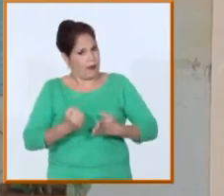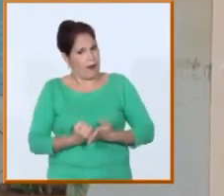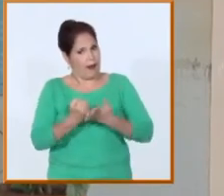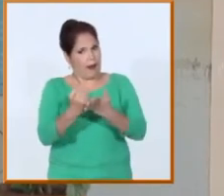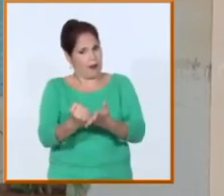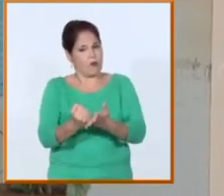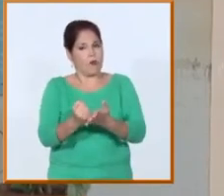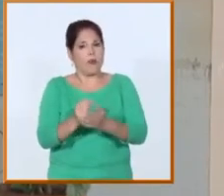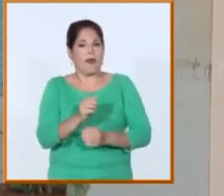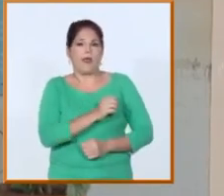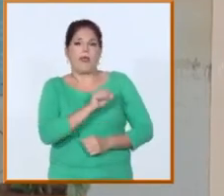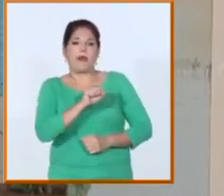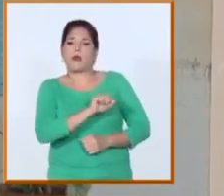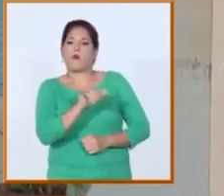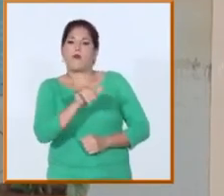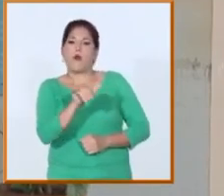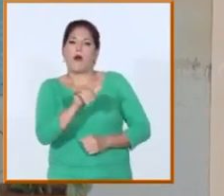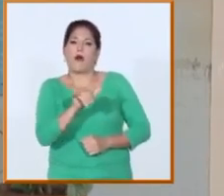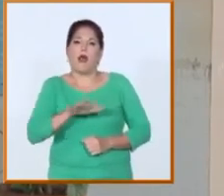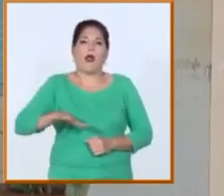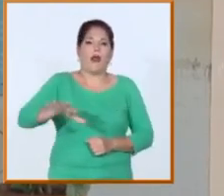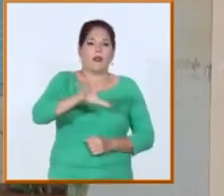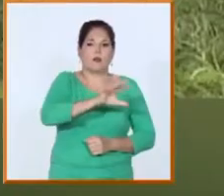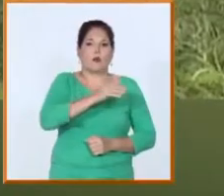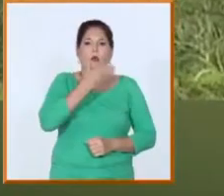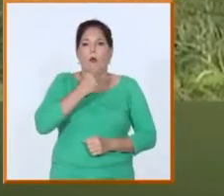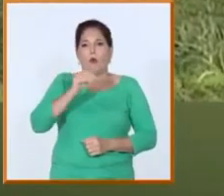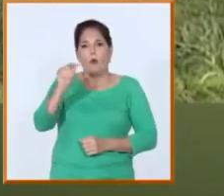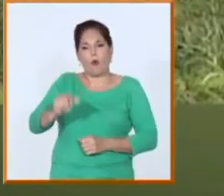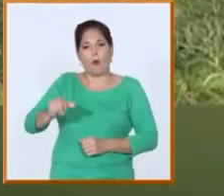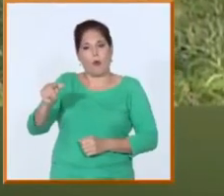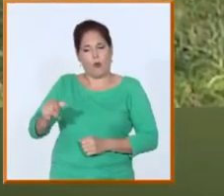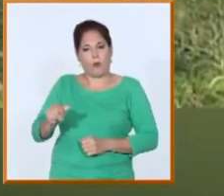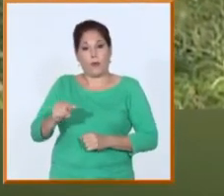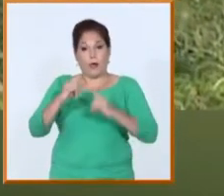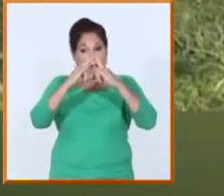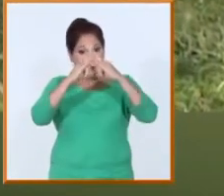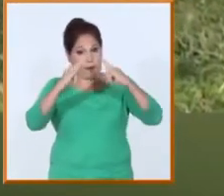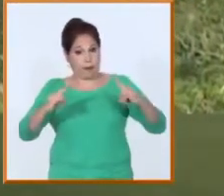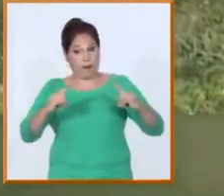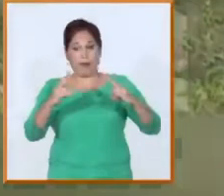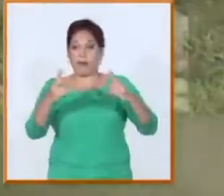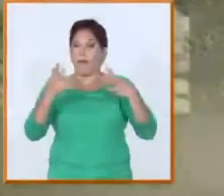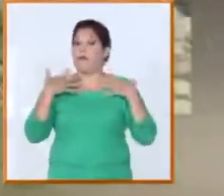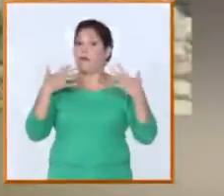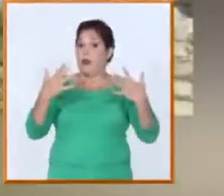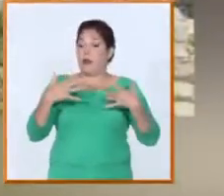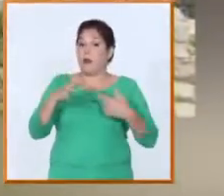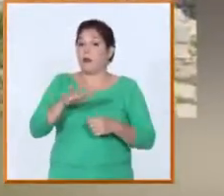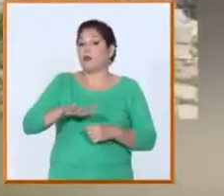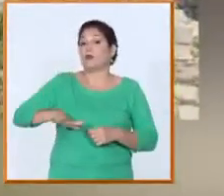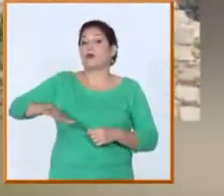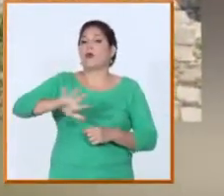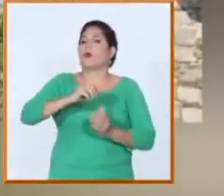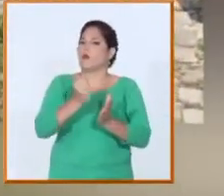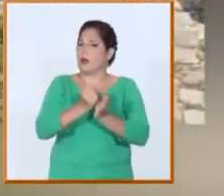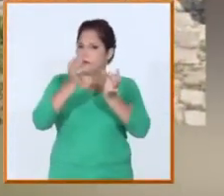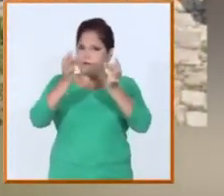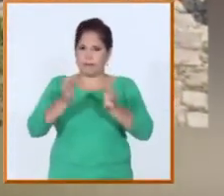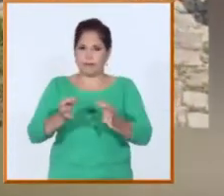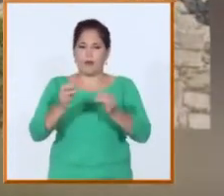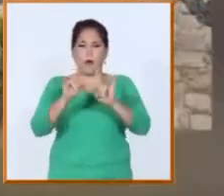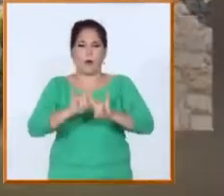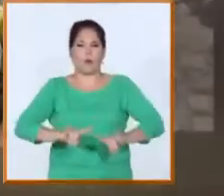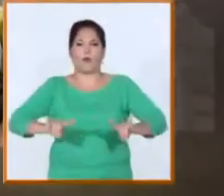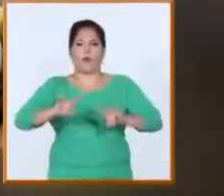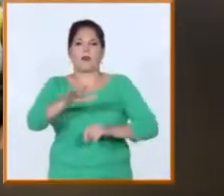acompañe y con toda esta experiencia lograr resultados mayores El campamento de verano fue una oportunidad para ratificar el papel de la Universidad